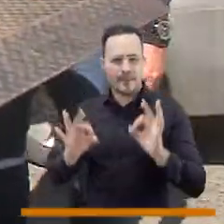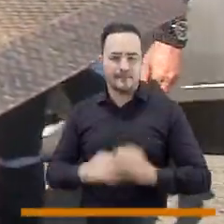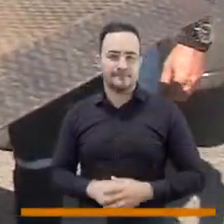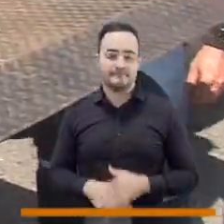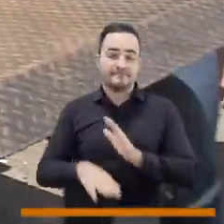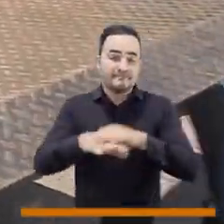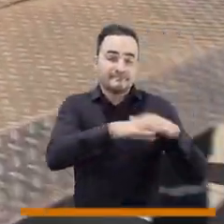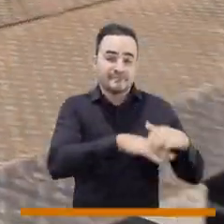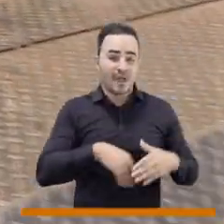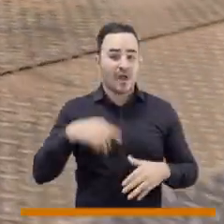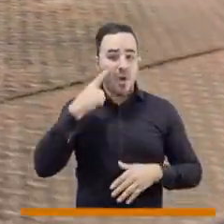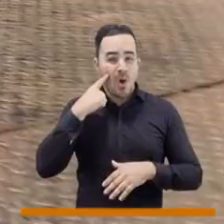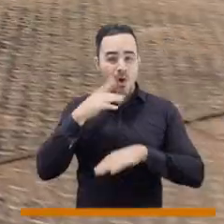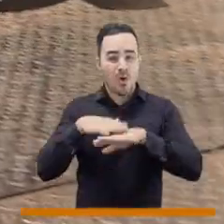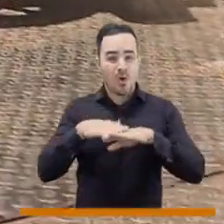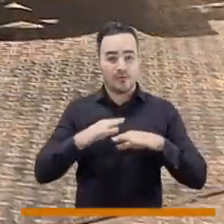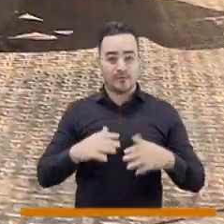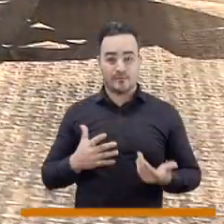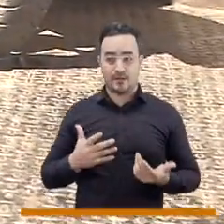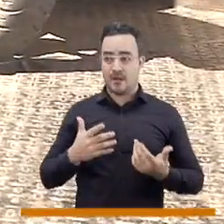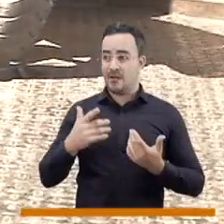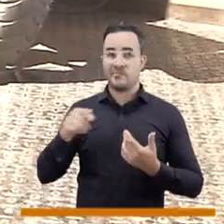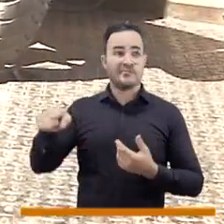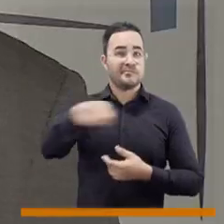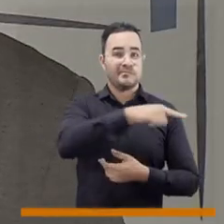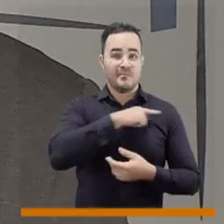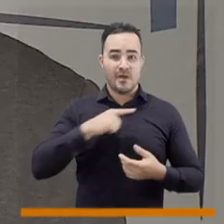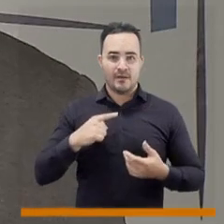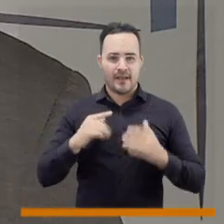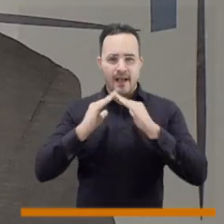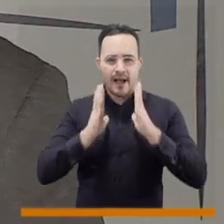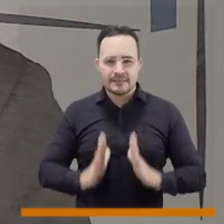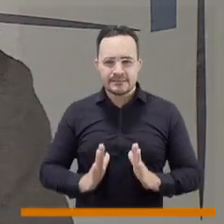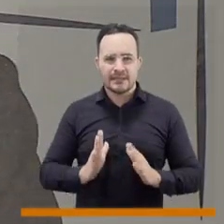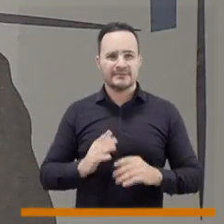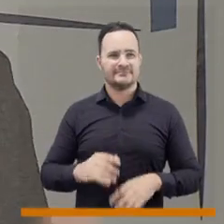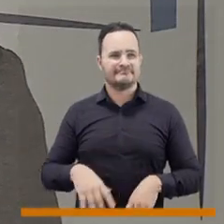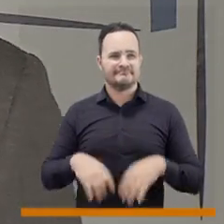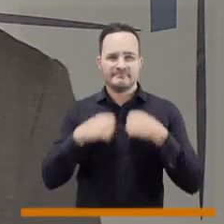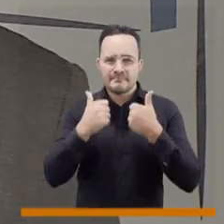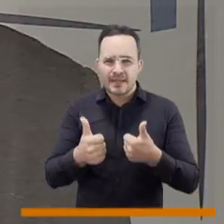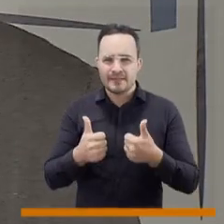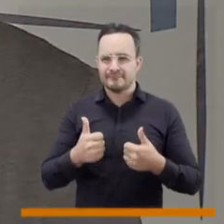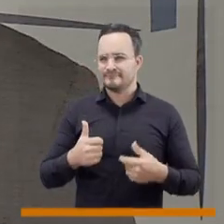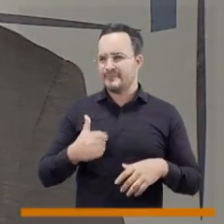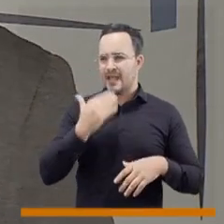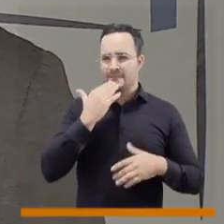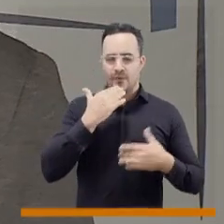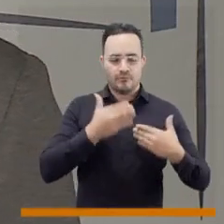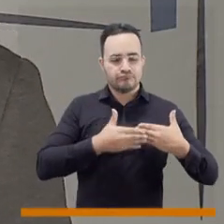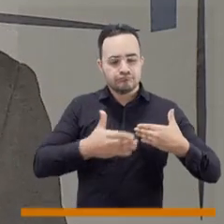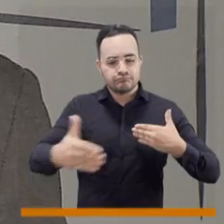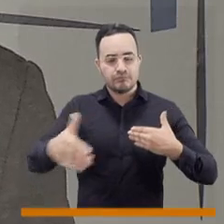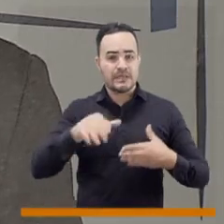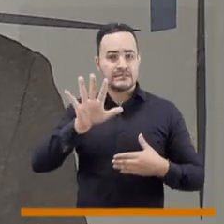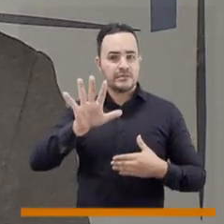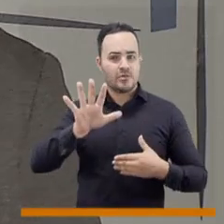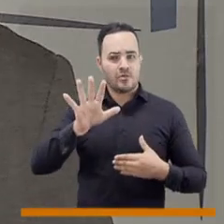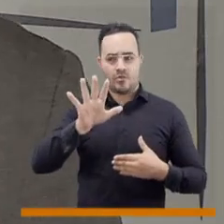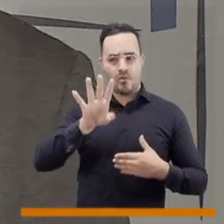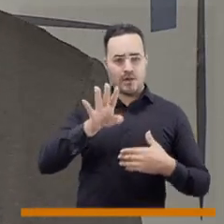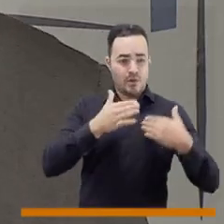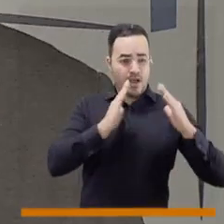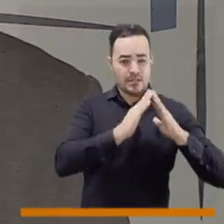uso del vehículo, no abusemos del vehículo, si tenemos una cita o tenemos una vuelta que hacer cerca a nuestros hogares, si podemos caminar